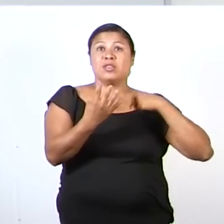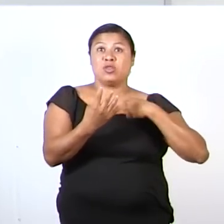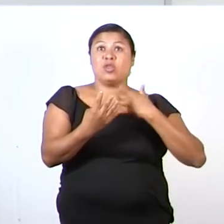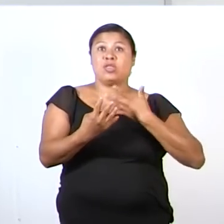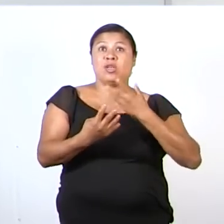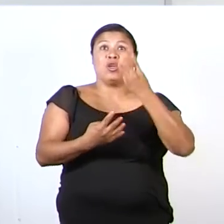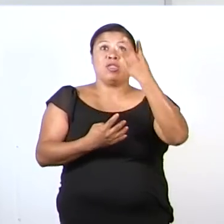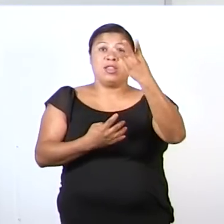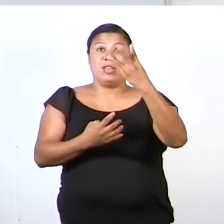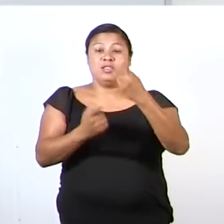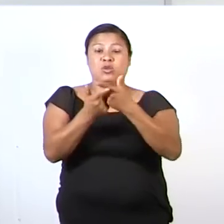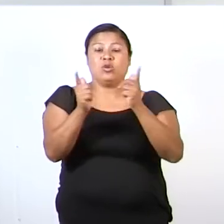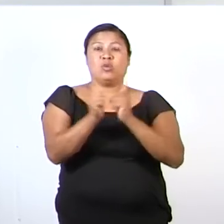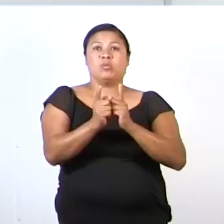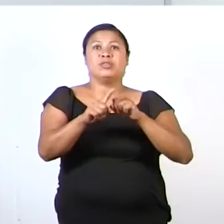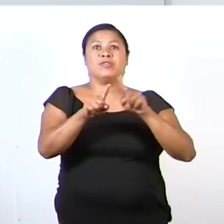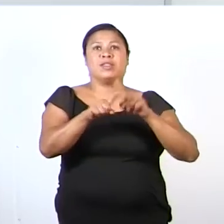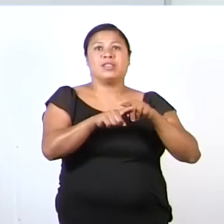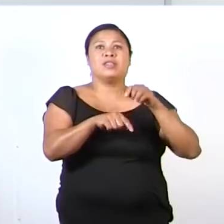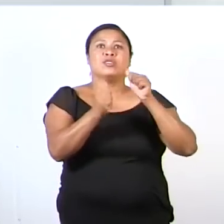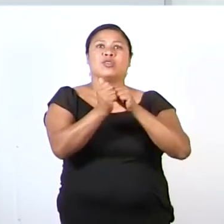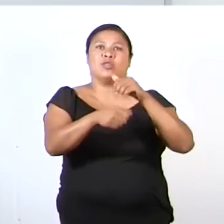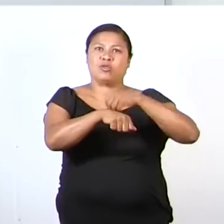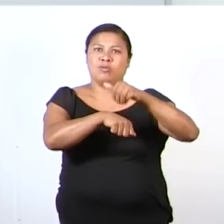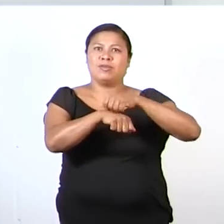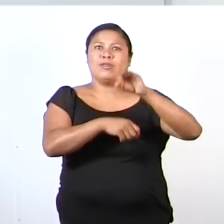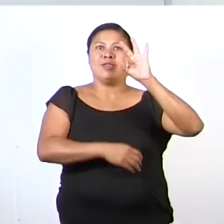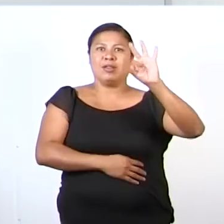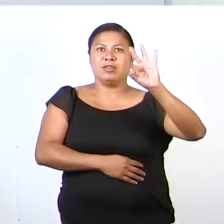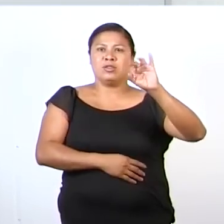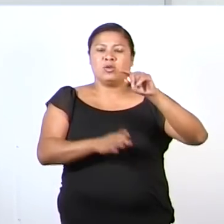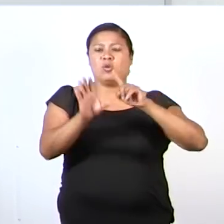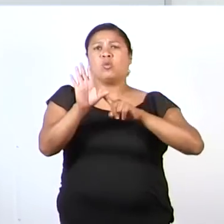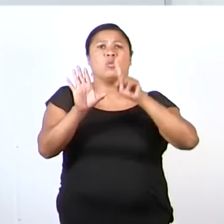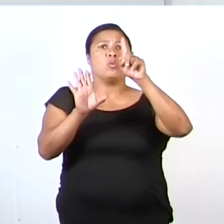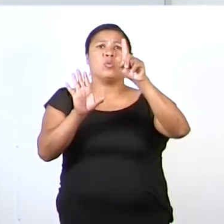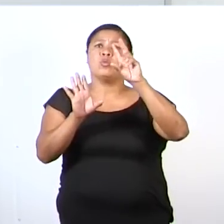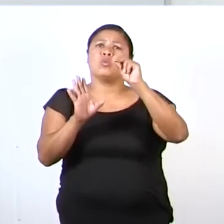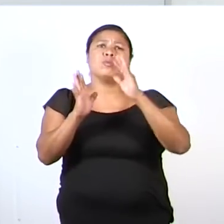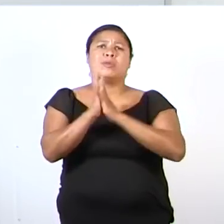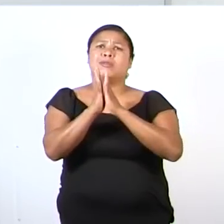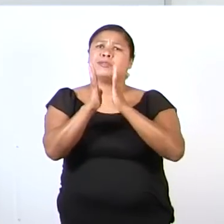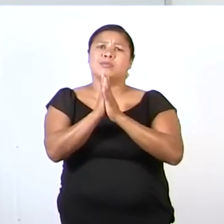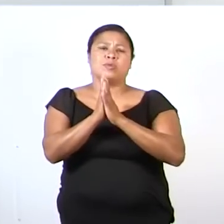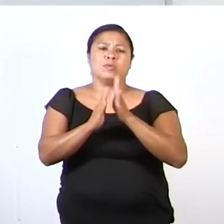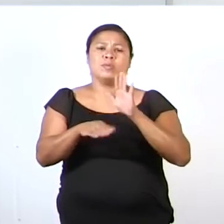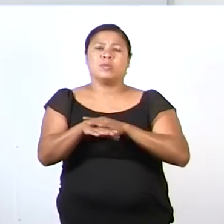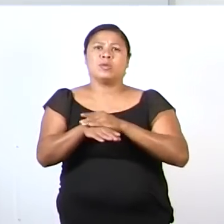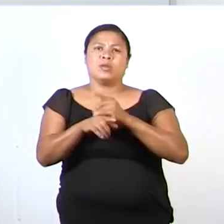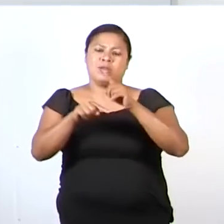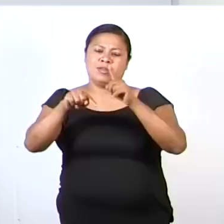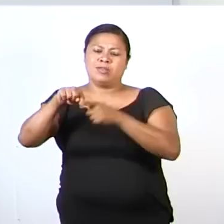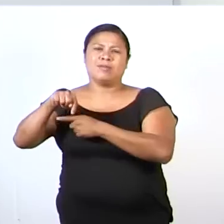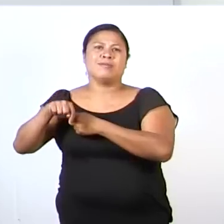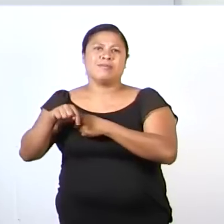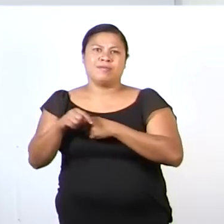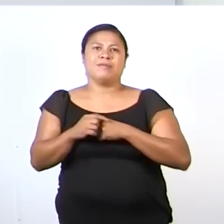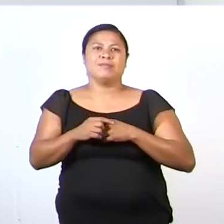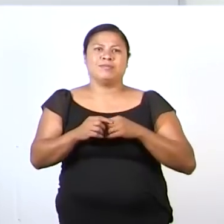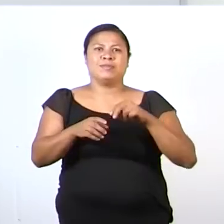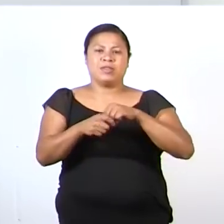tres colecciones de tres elementos. Y un dedo no participó en la repartición de colecciones.